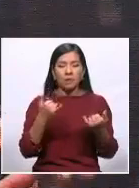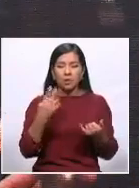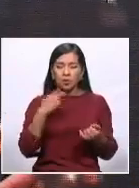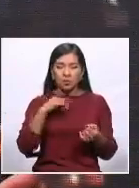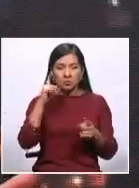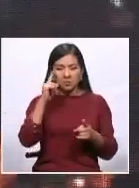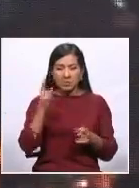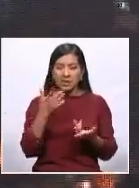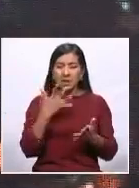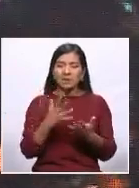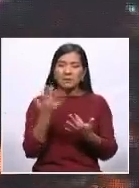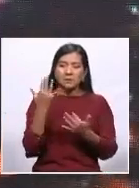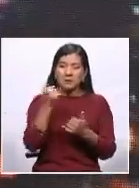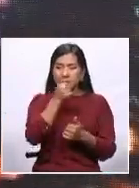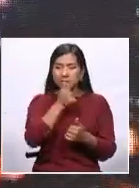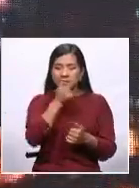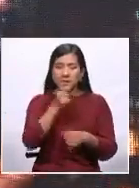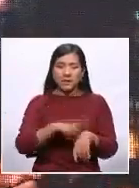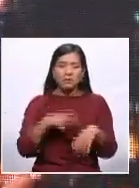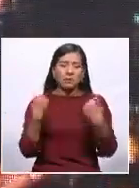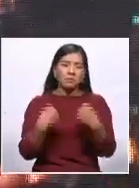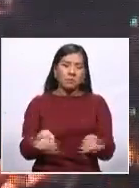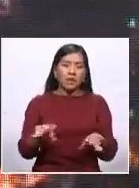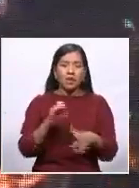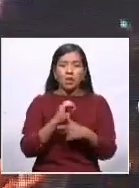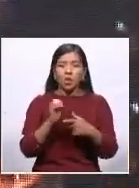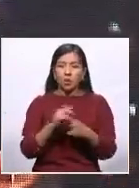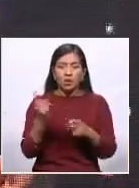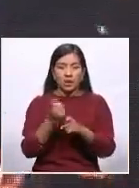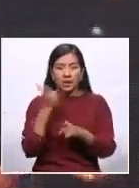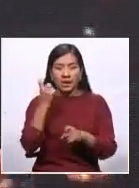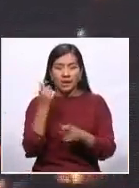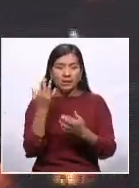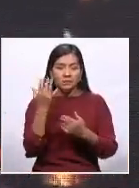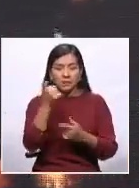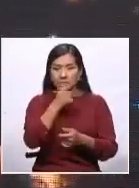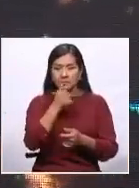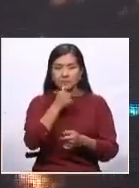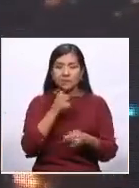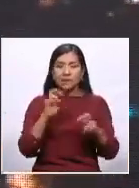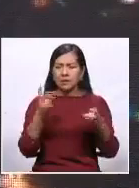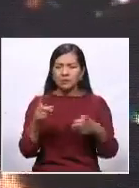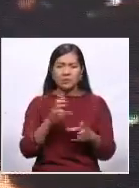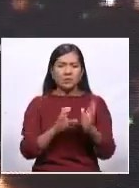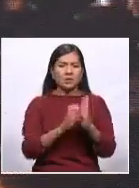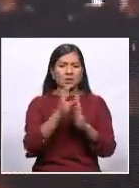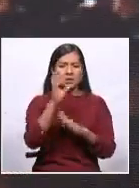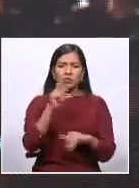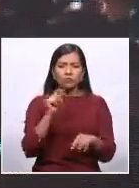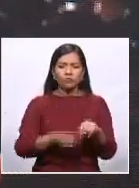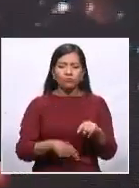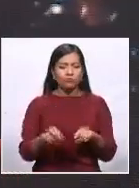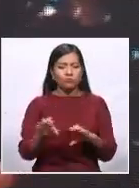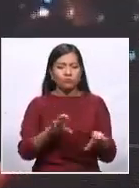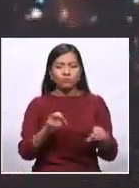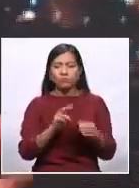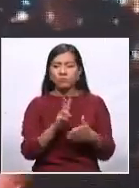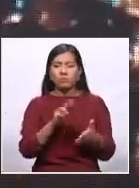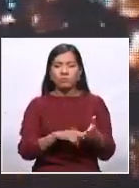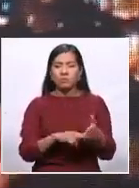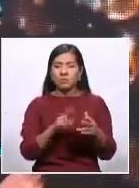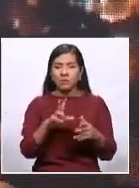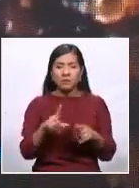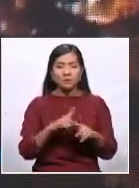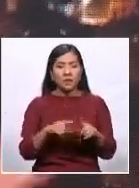sé si es para ganar tiempo si para perder tiempo para justificar a la gente de Alianz Santa Cruz que el censo no se puede realizar en 2023 pero es el nuevo